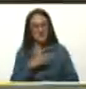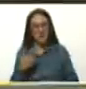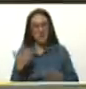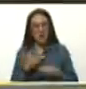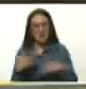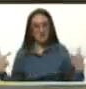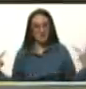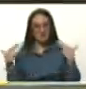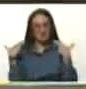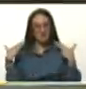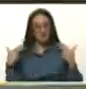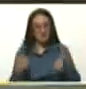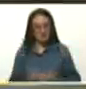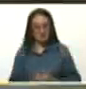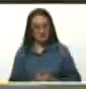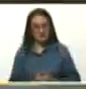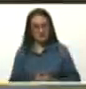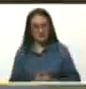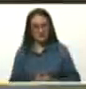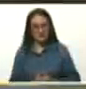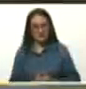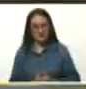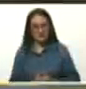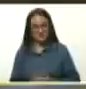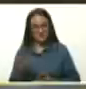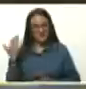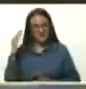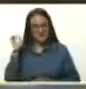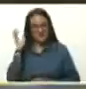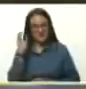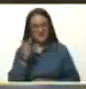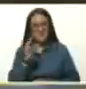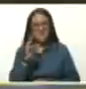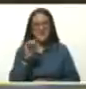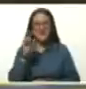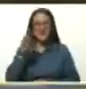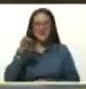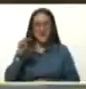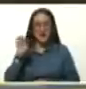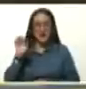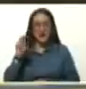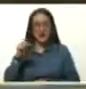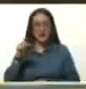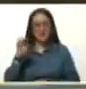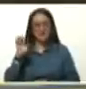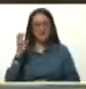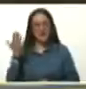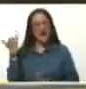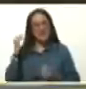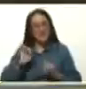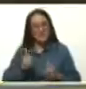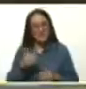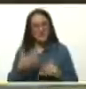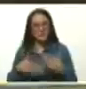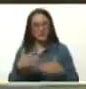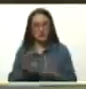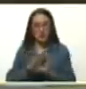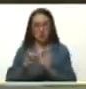alas desde el viejo congreso de Piñera, antes de arrancar como proceso constituyente.